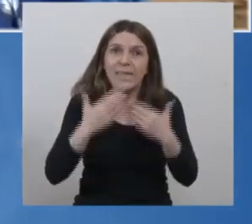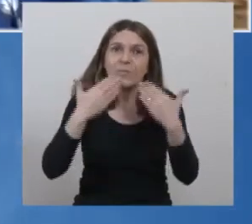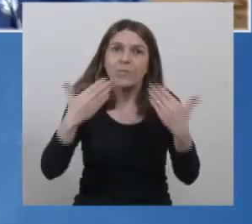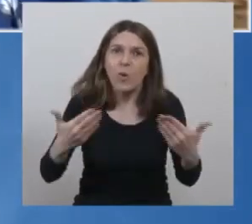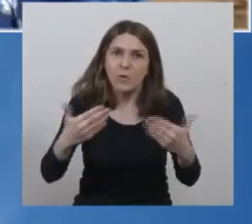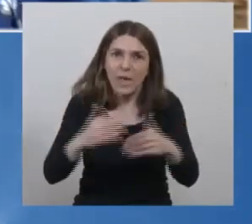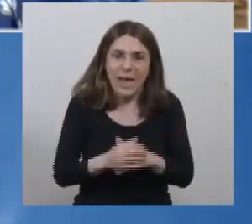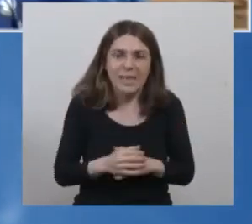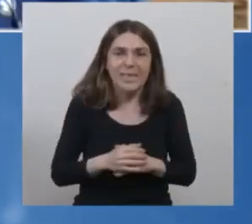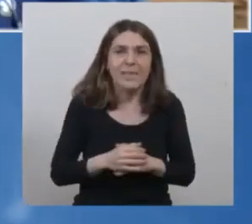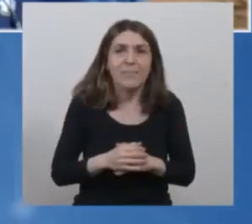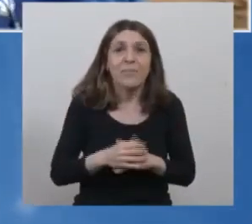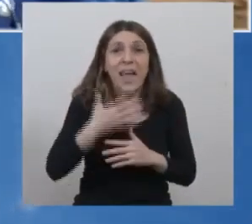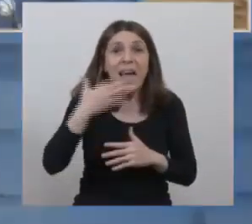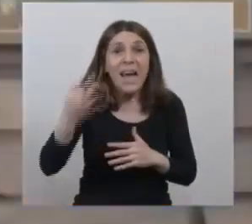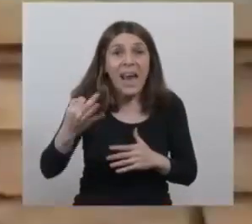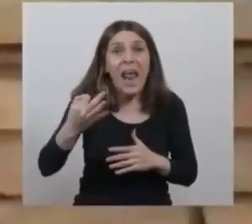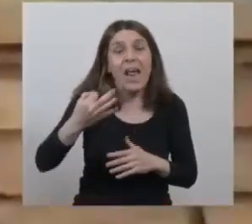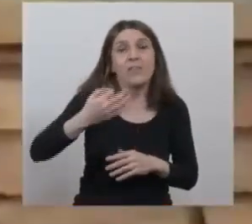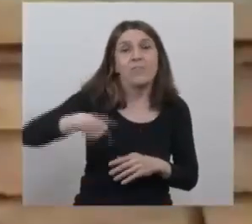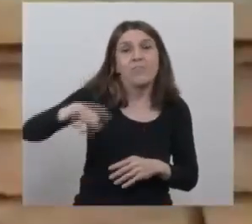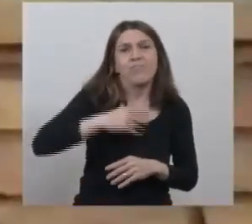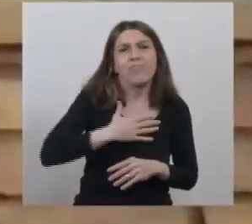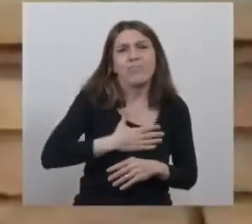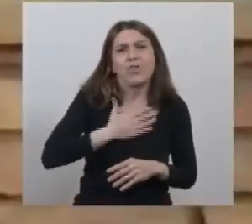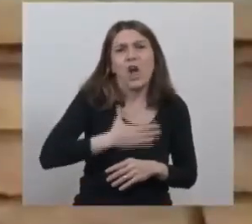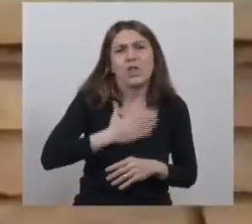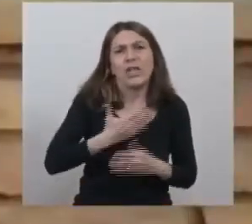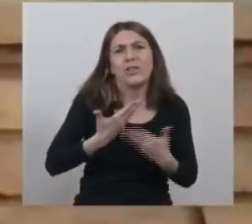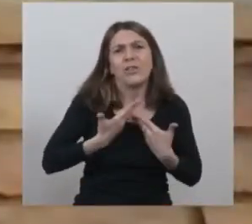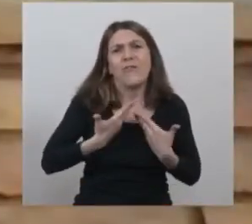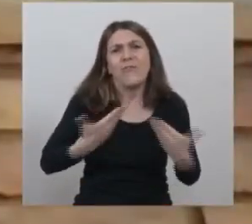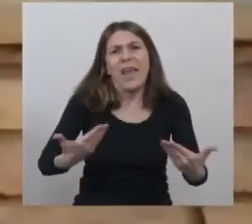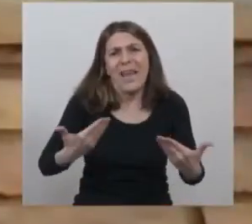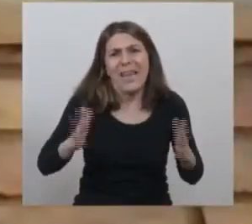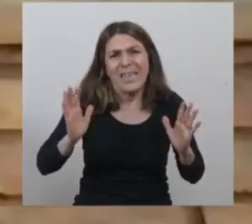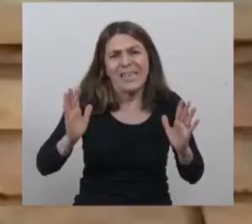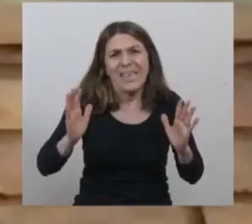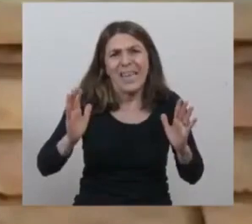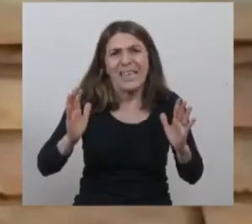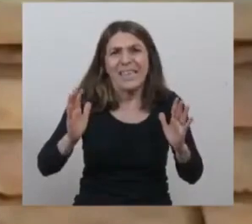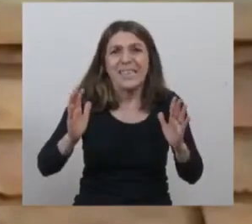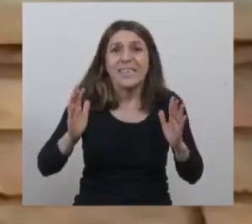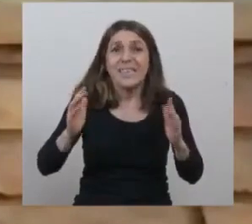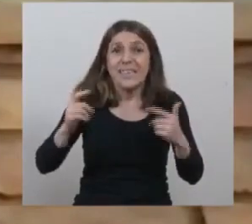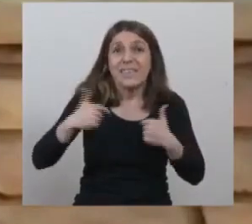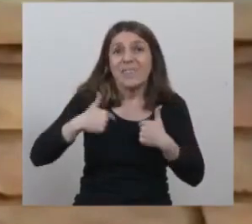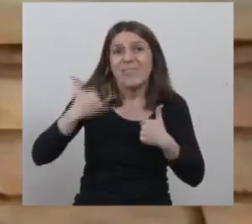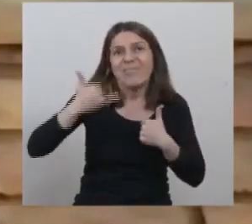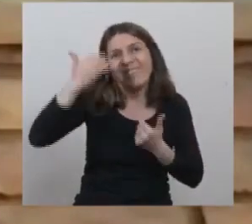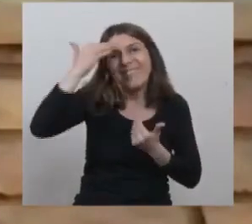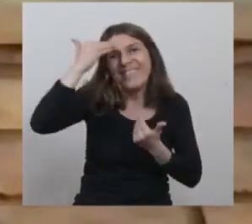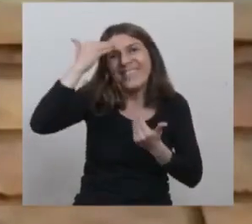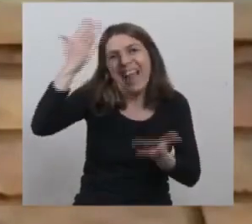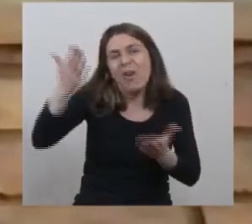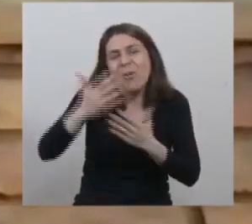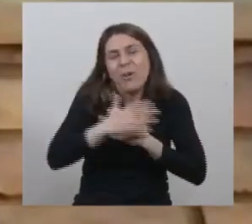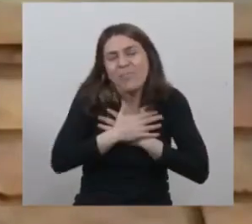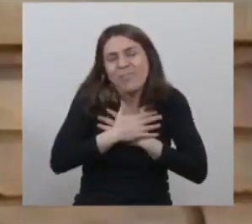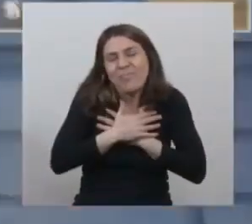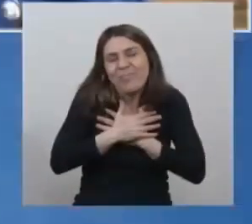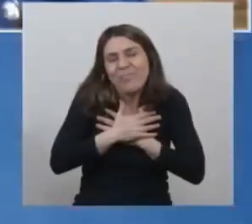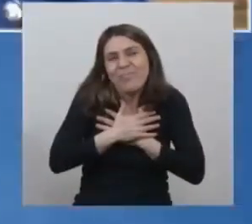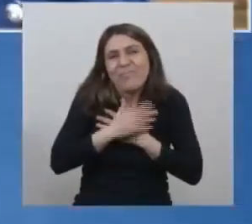gracias. Realmente estamos muy contentos, muy felices. Yo traigo un saludo muy afectuoso, señor